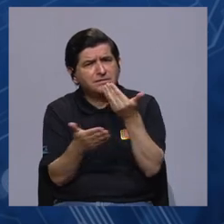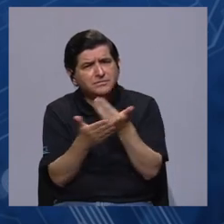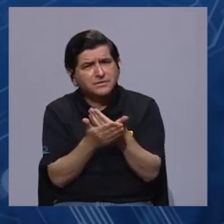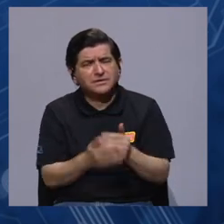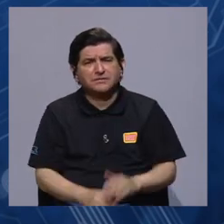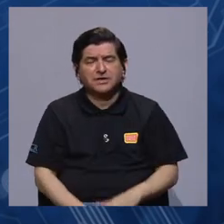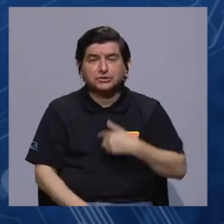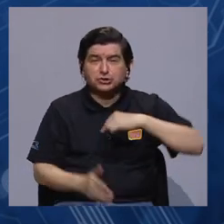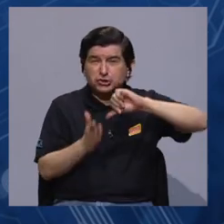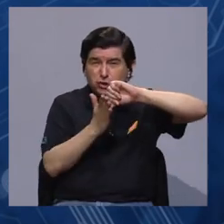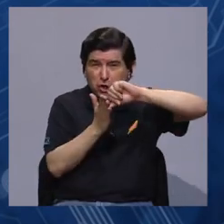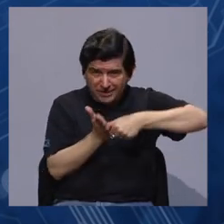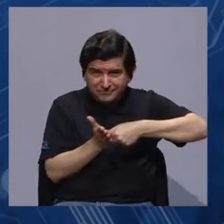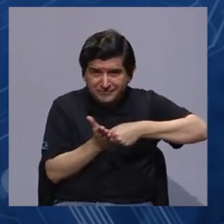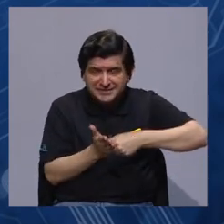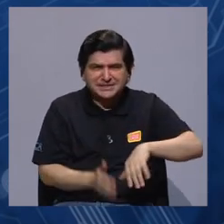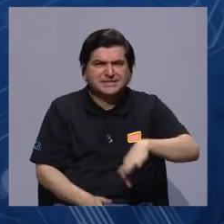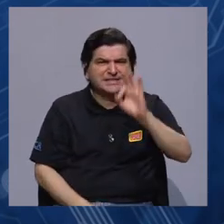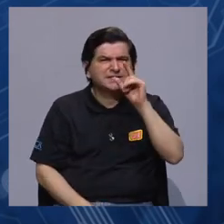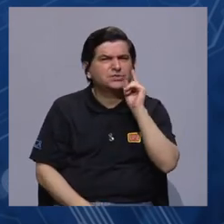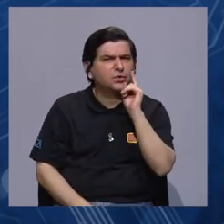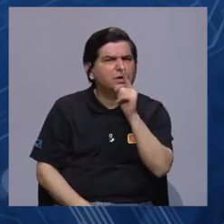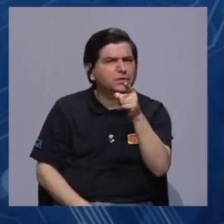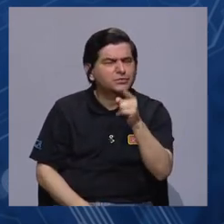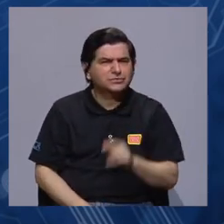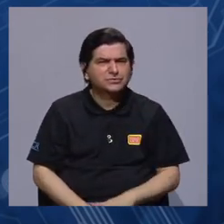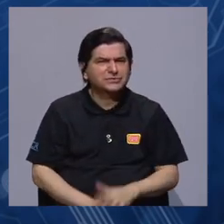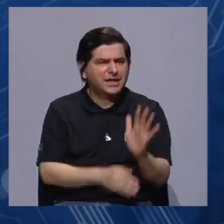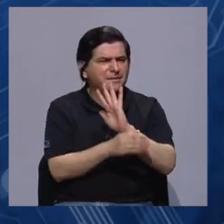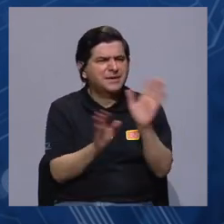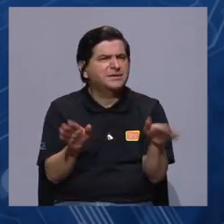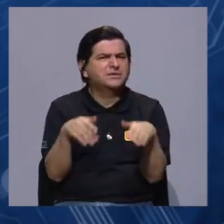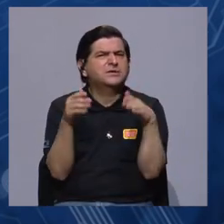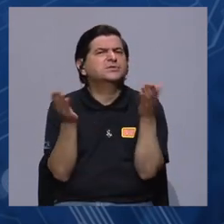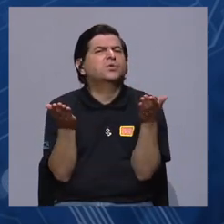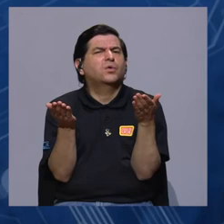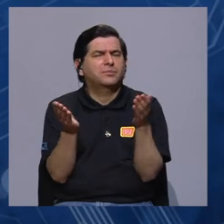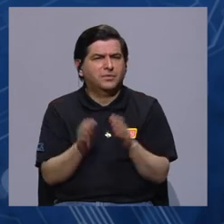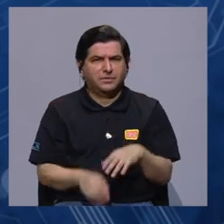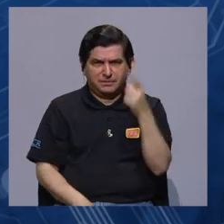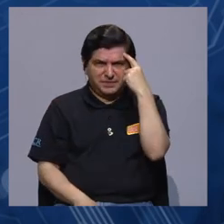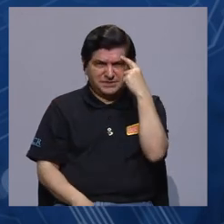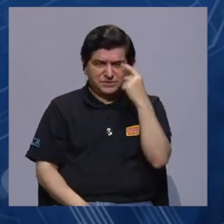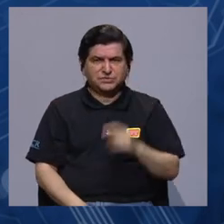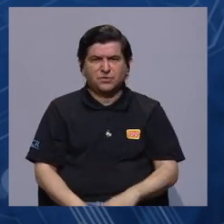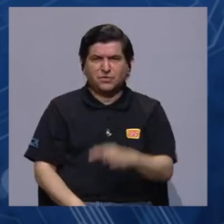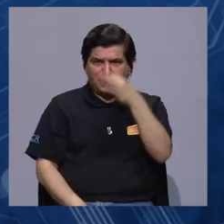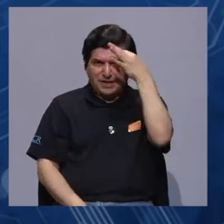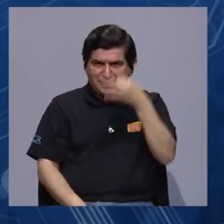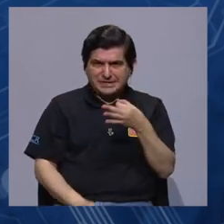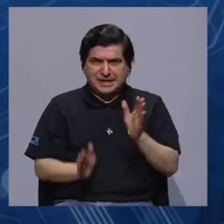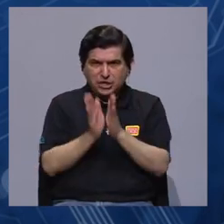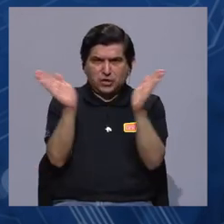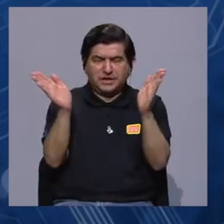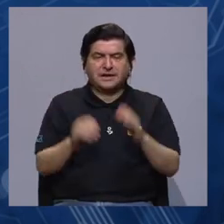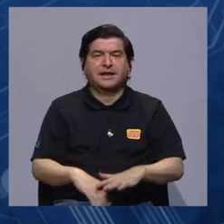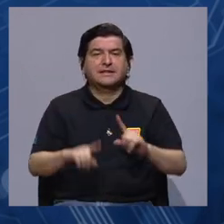recientes. Quiero insistir, ¿cómo seleccionó usted casualmente estas películas, en términos generales?